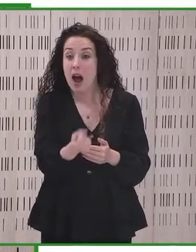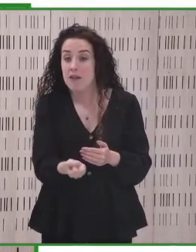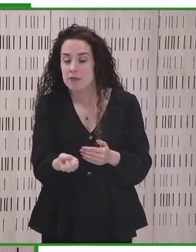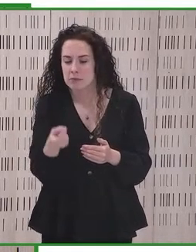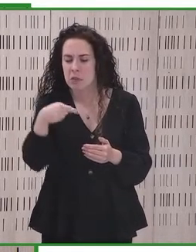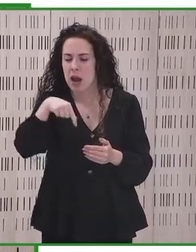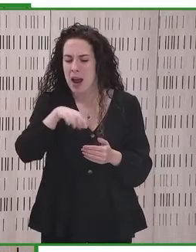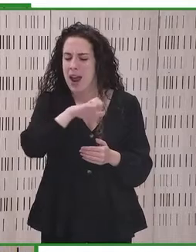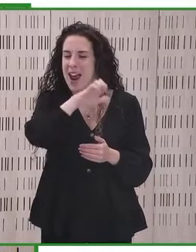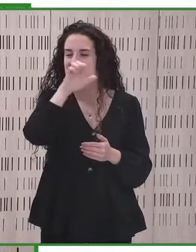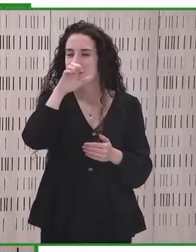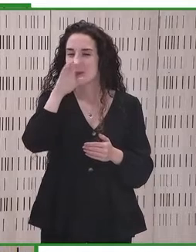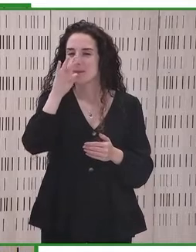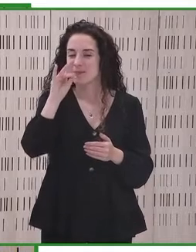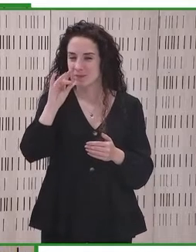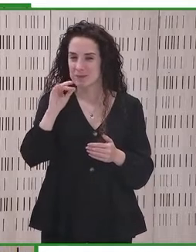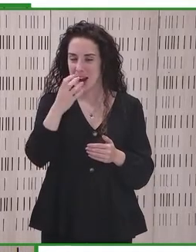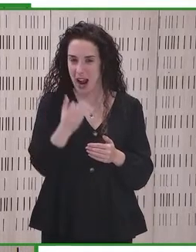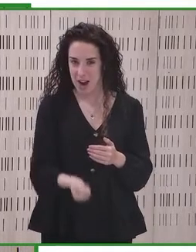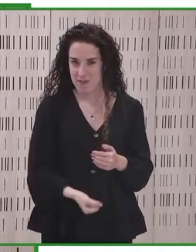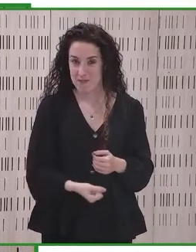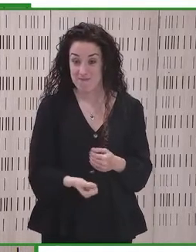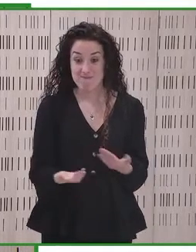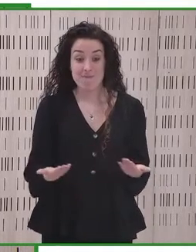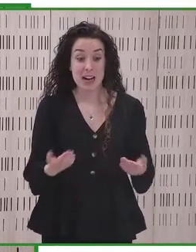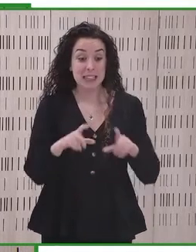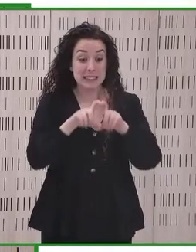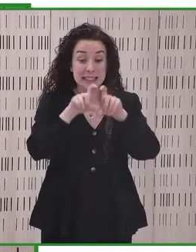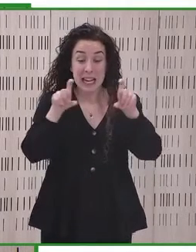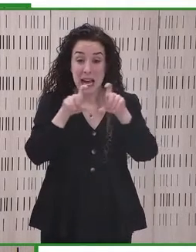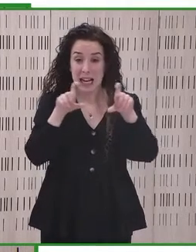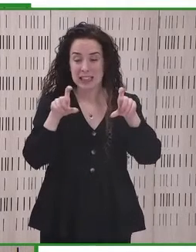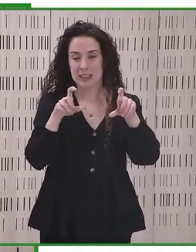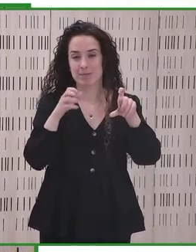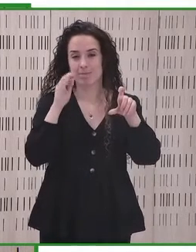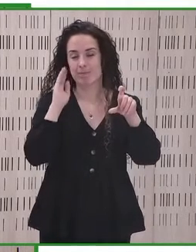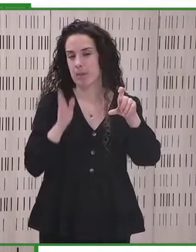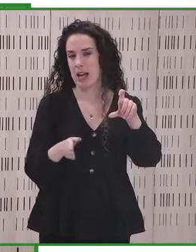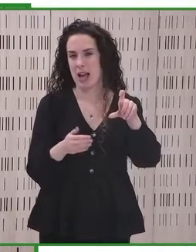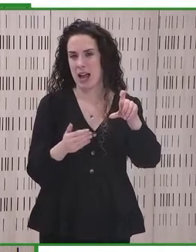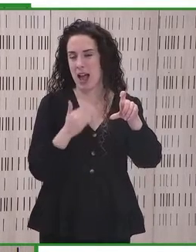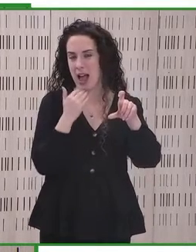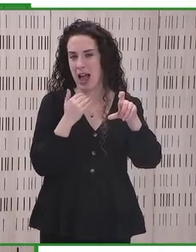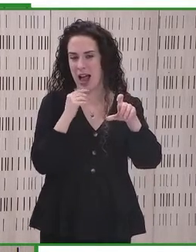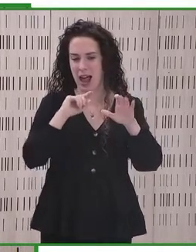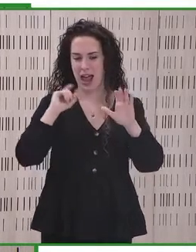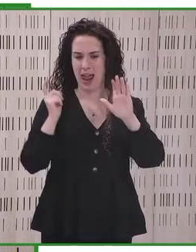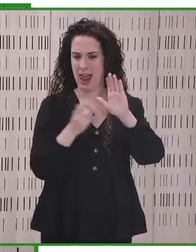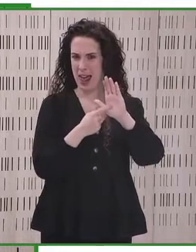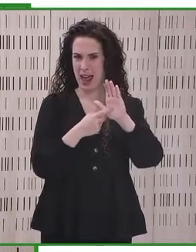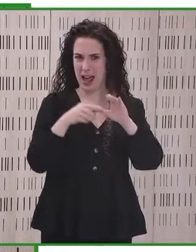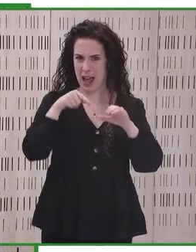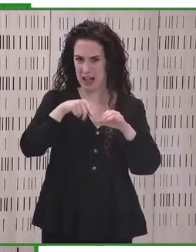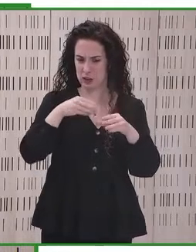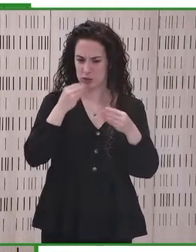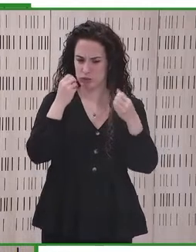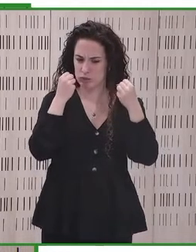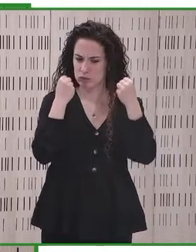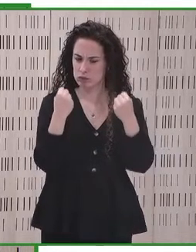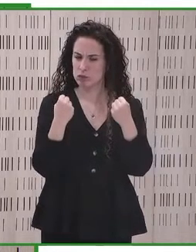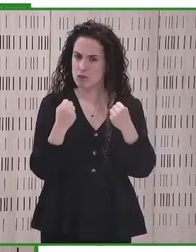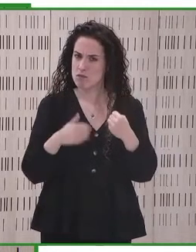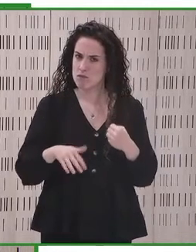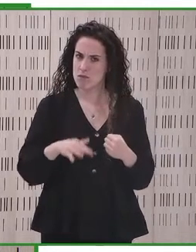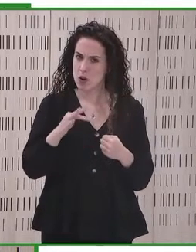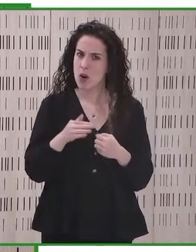Europa existe. Sin embargo, esta tarjeta debe tener una base legal más sólida en todos los países de la Unión